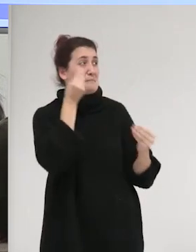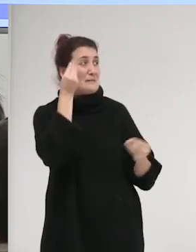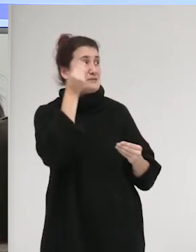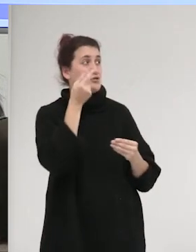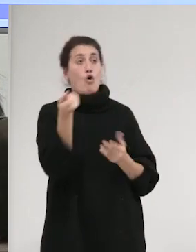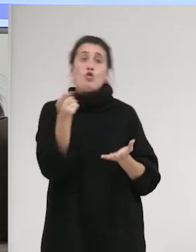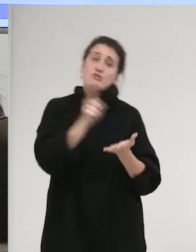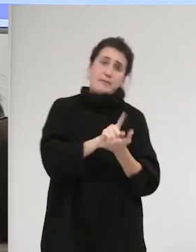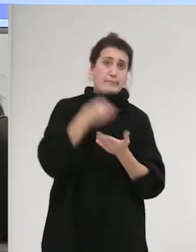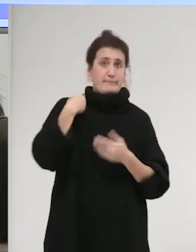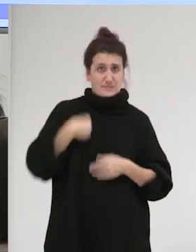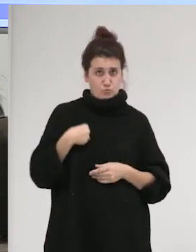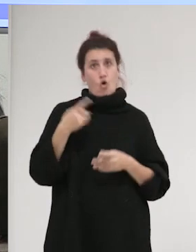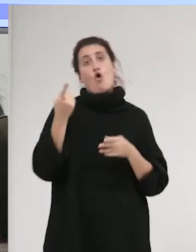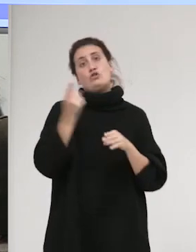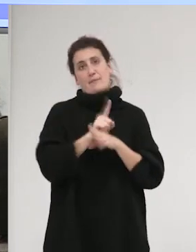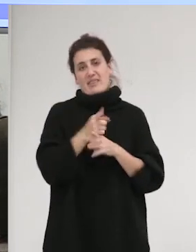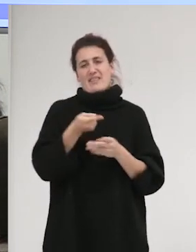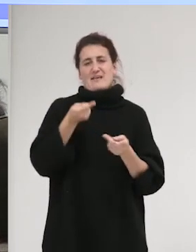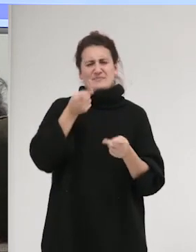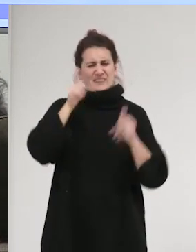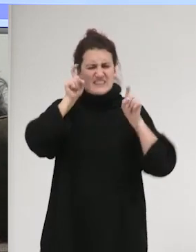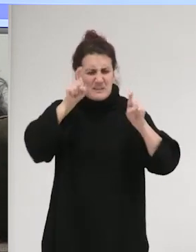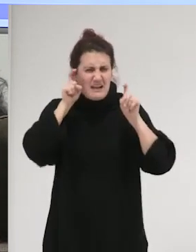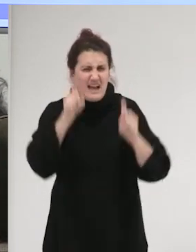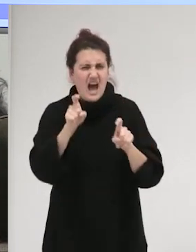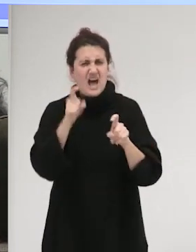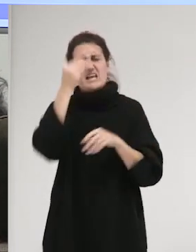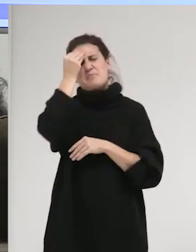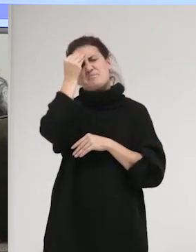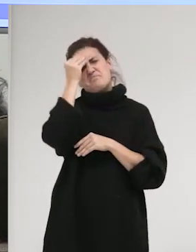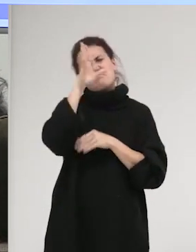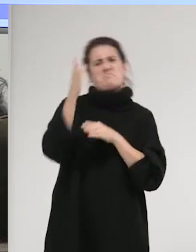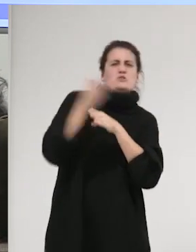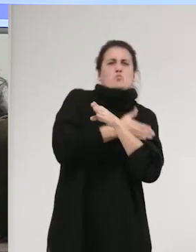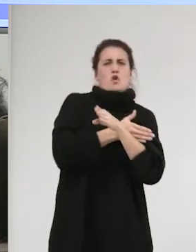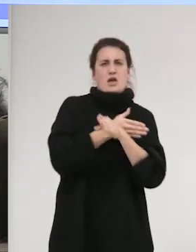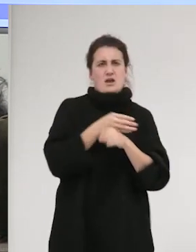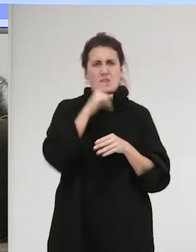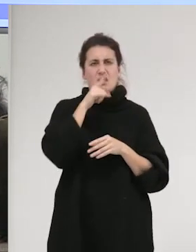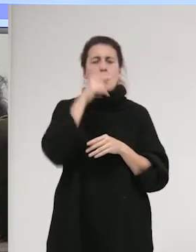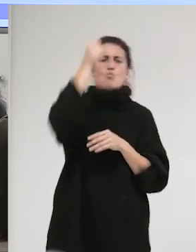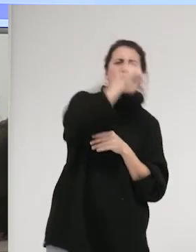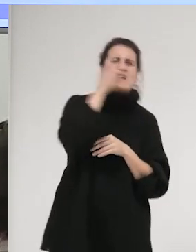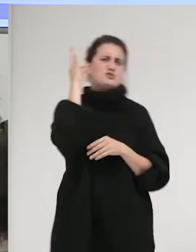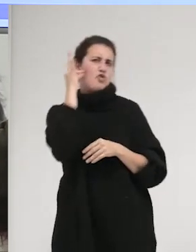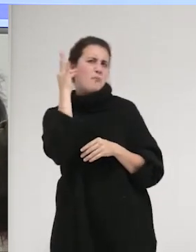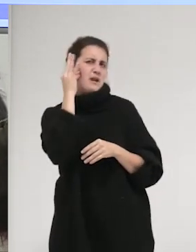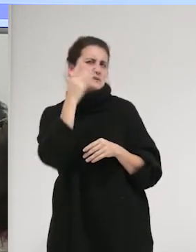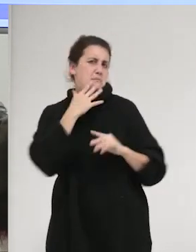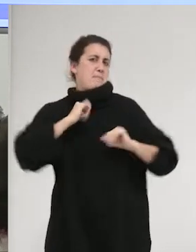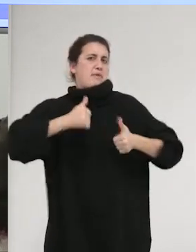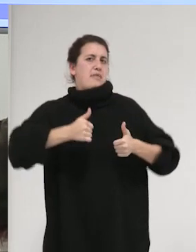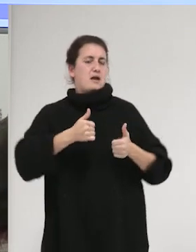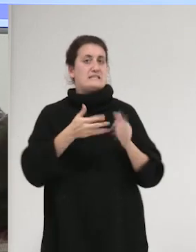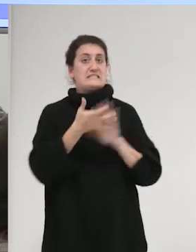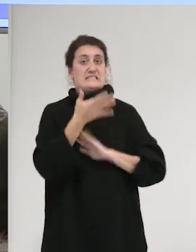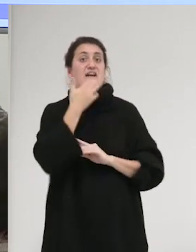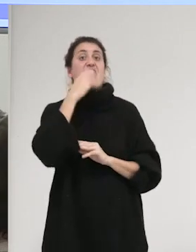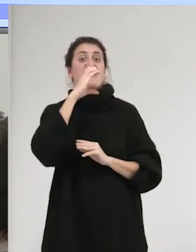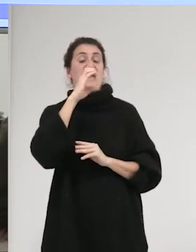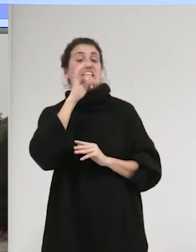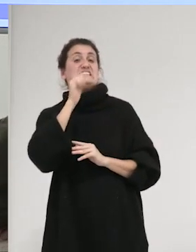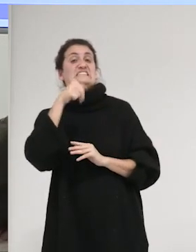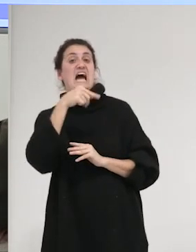vez a disciplinar y a presuponer determinadas cosas respecto a las mujeres y a los hombres. Para empezar, el hecho de que Cetangana,